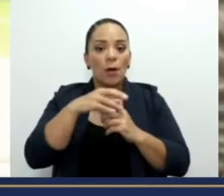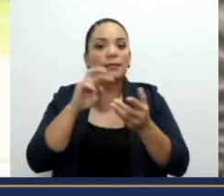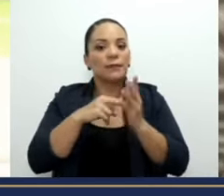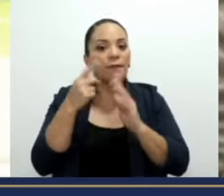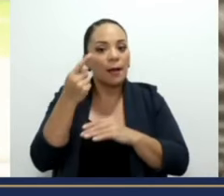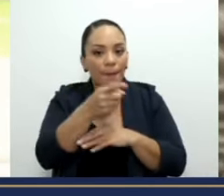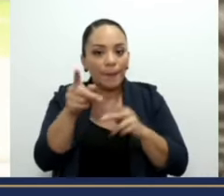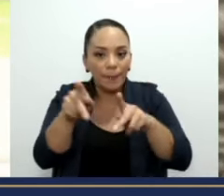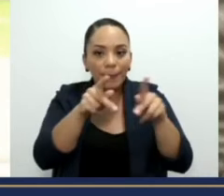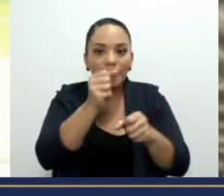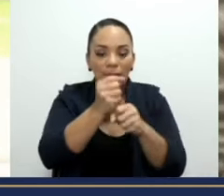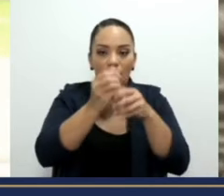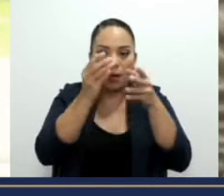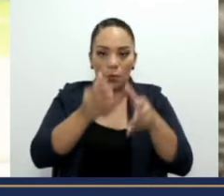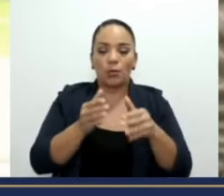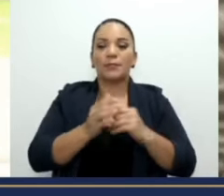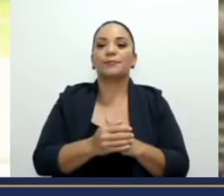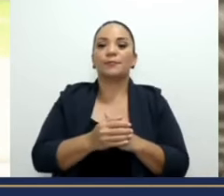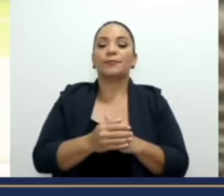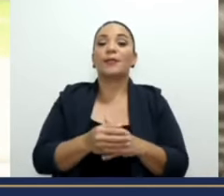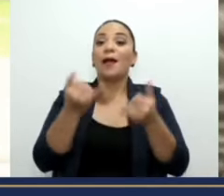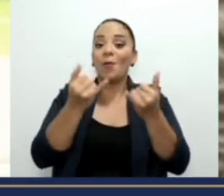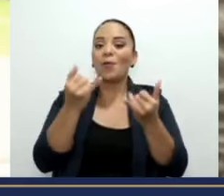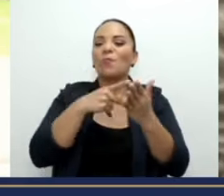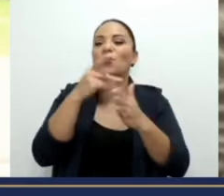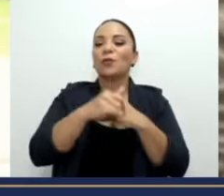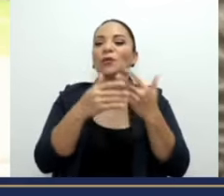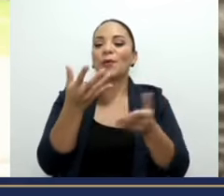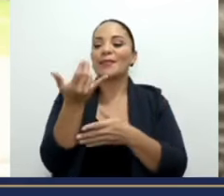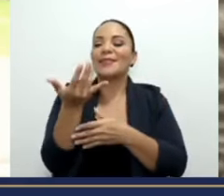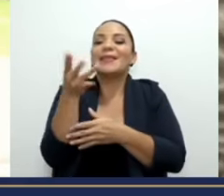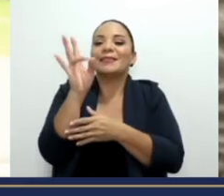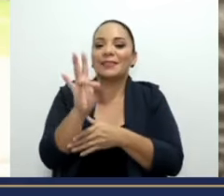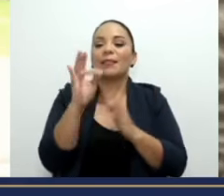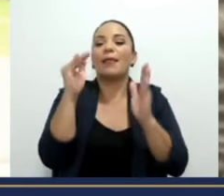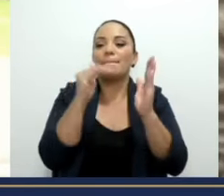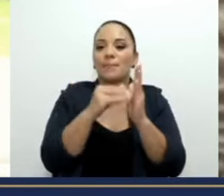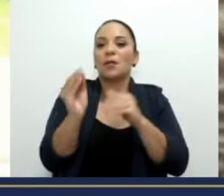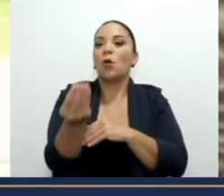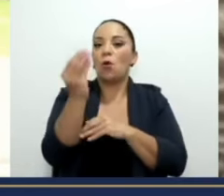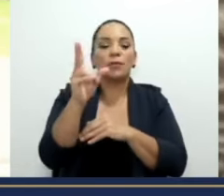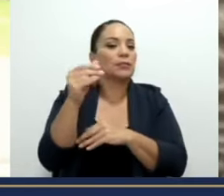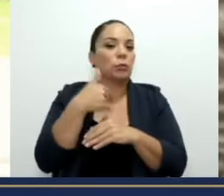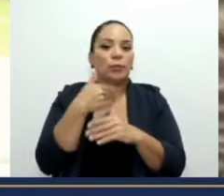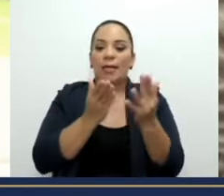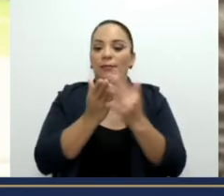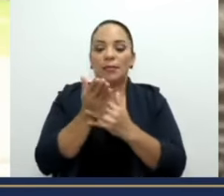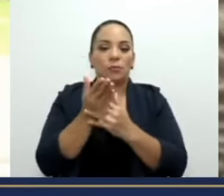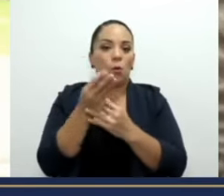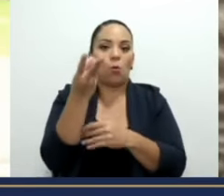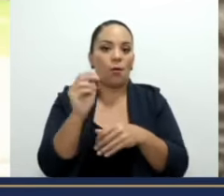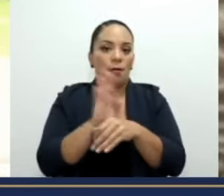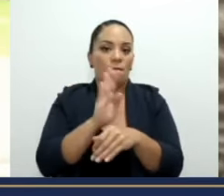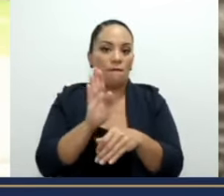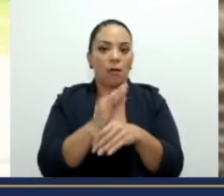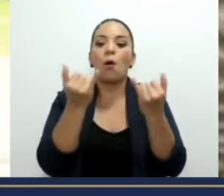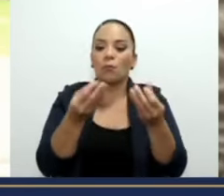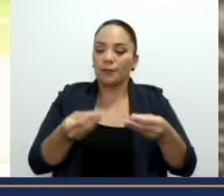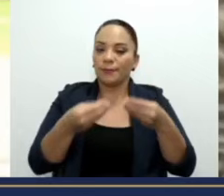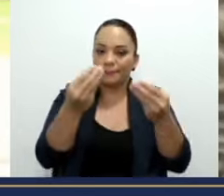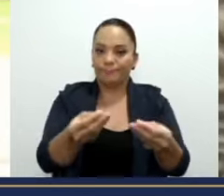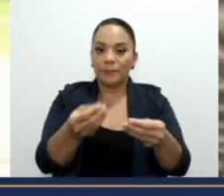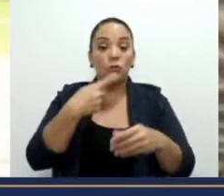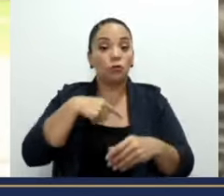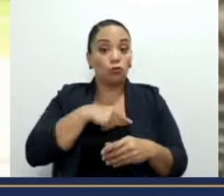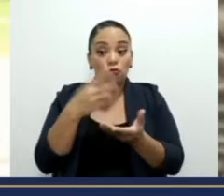Este es un proyecto que habla de 17 mil jóvenes que hoy no tienen accesos bancarios, que van a poder tenerlos. No vamos a cobrar